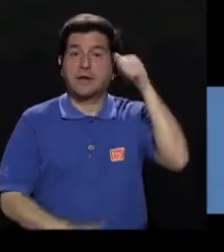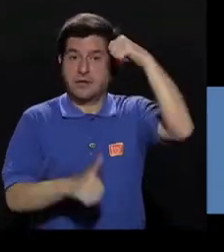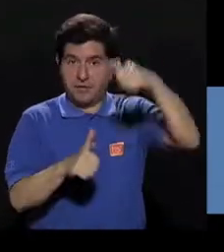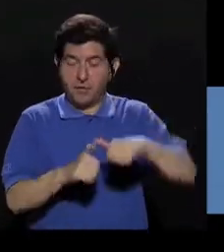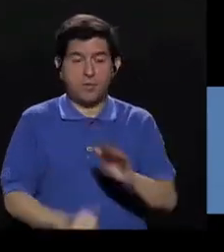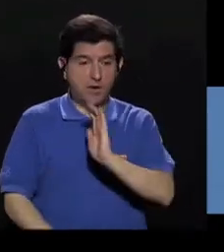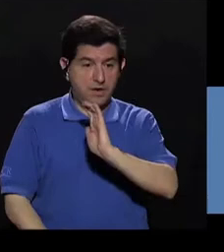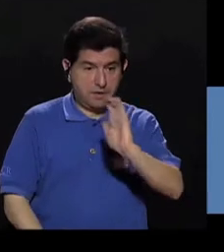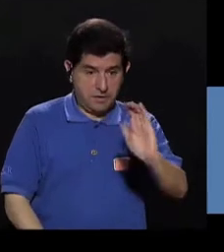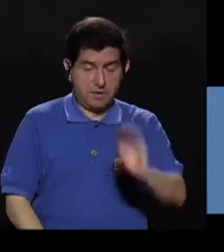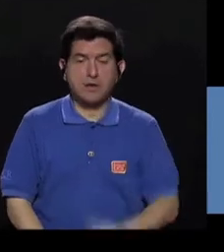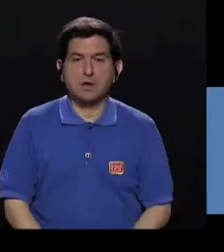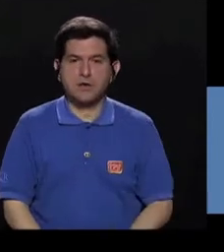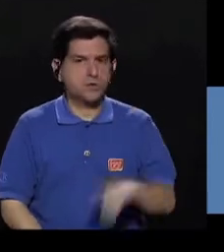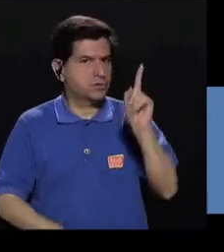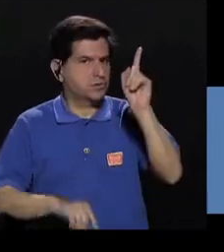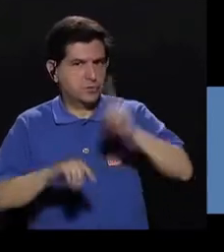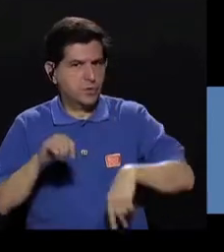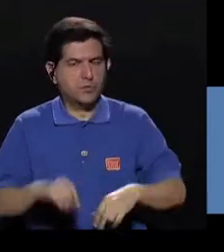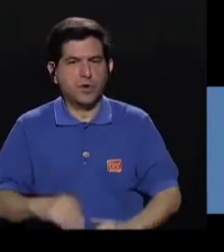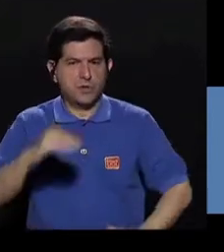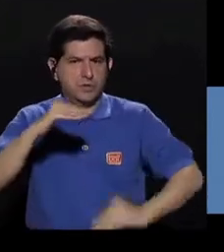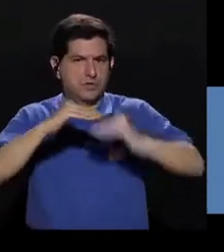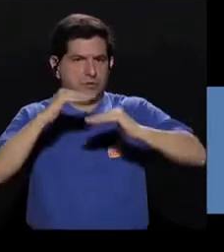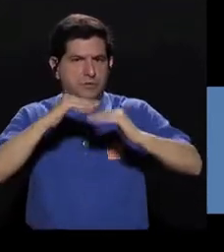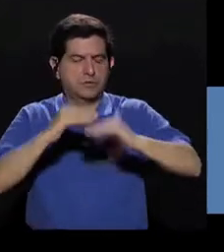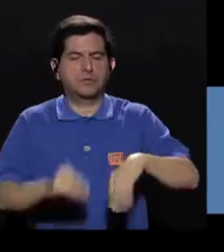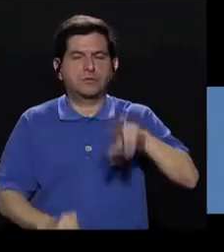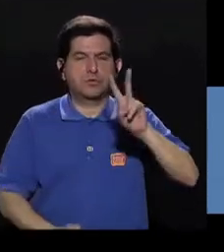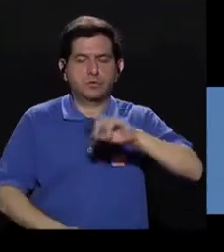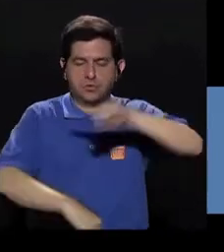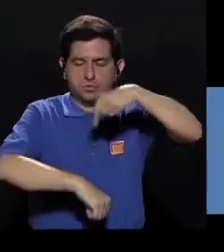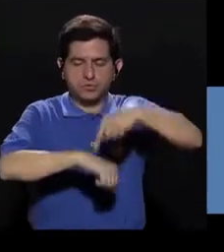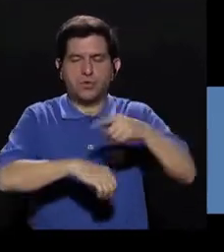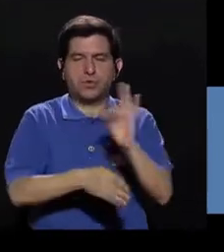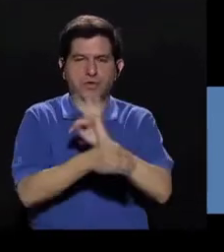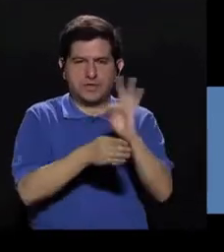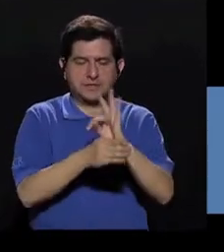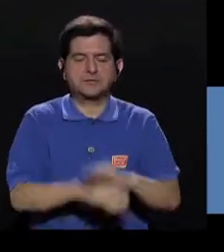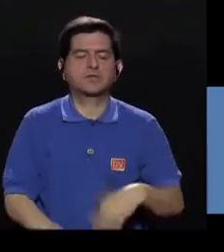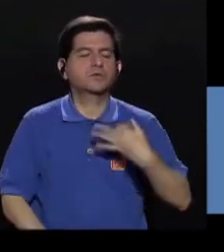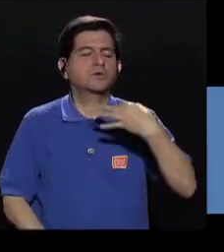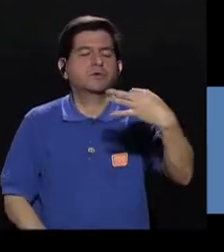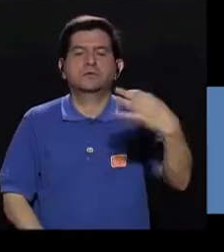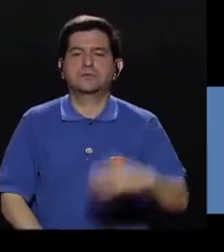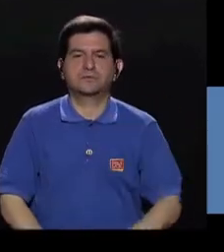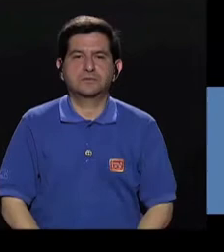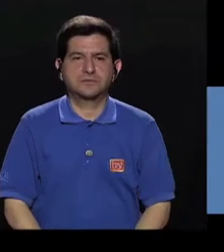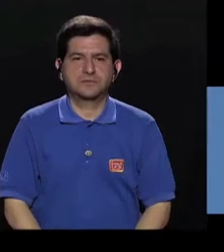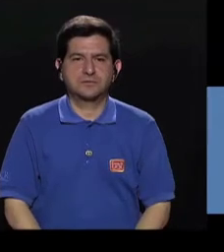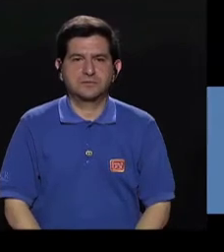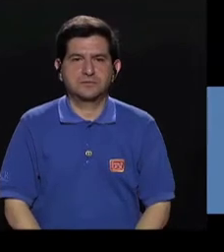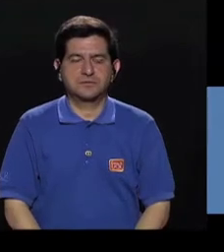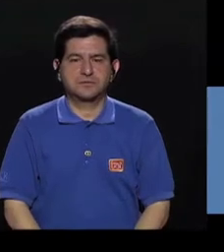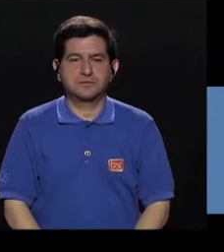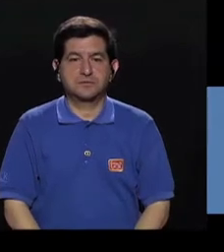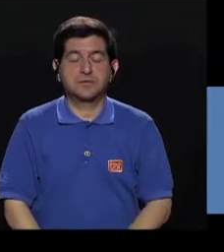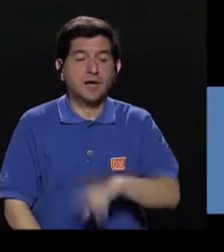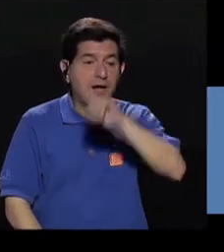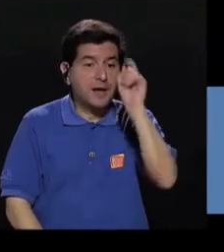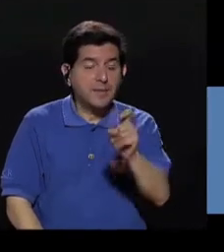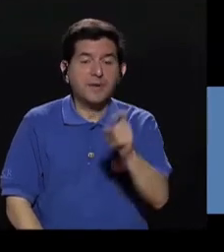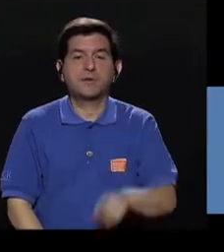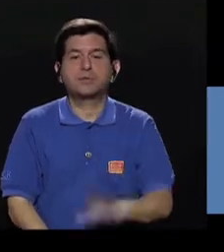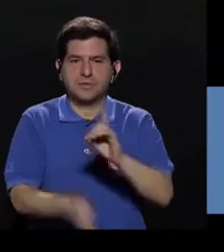Tome en cuenta que los niños y las niñas no deben ver más de dos horas de televisión al día. Recuerde que visitar al médico es el